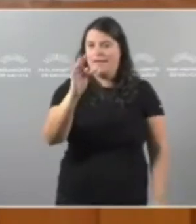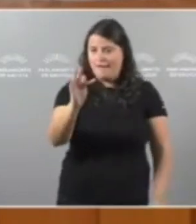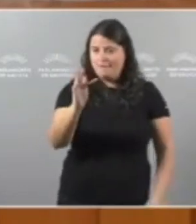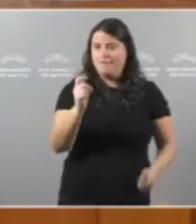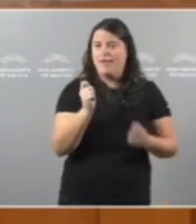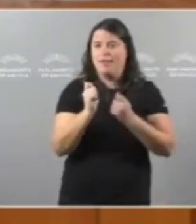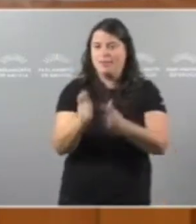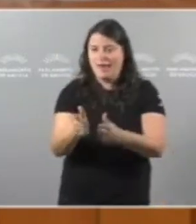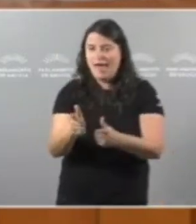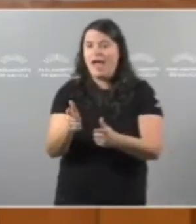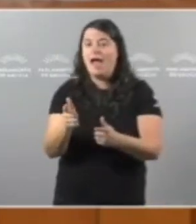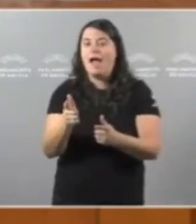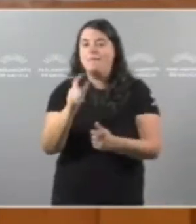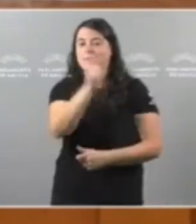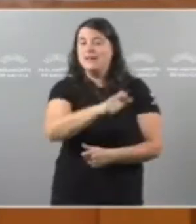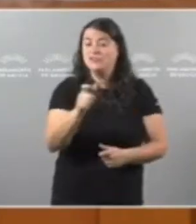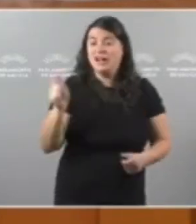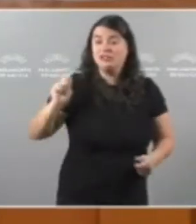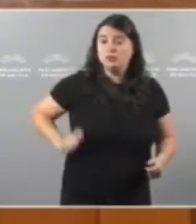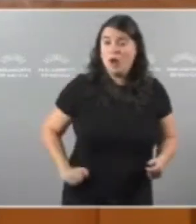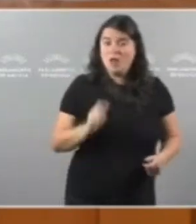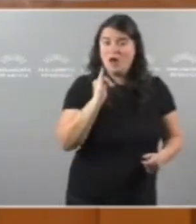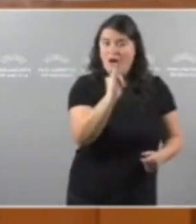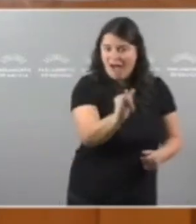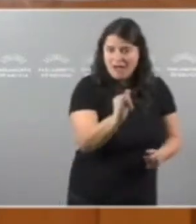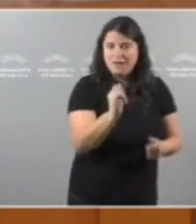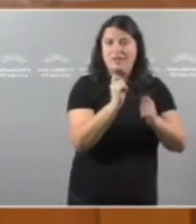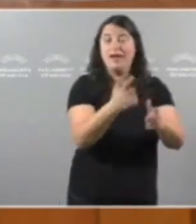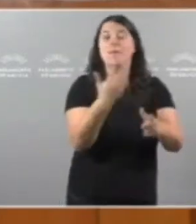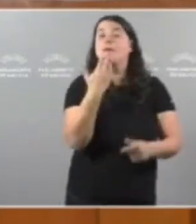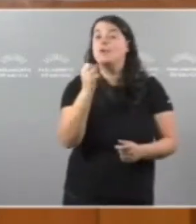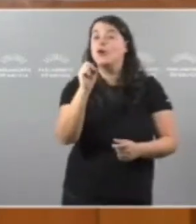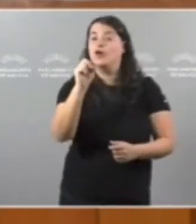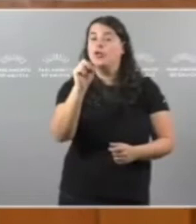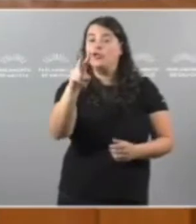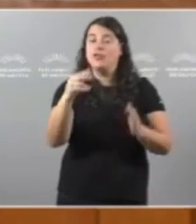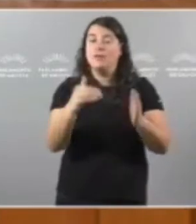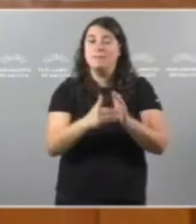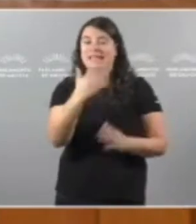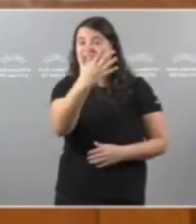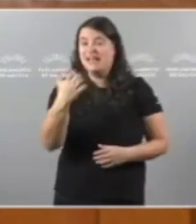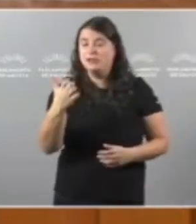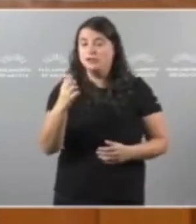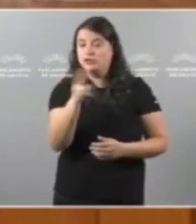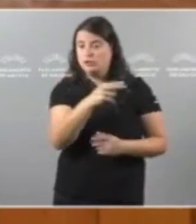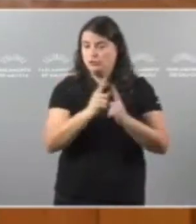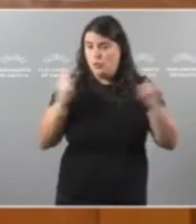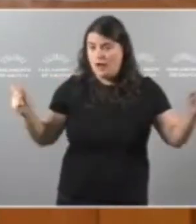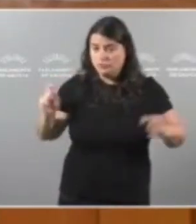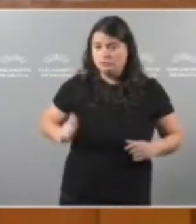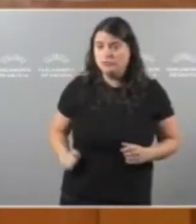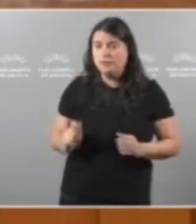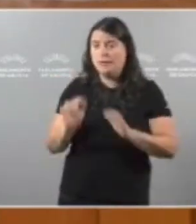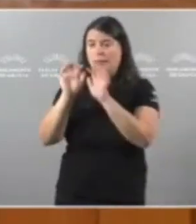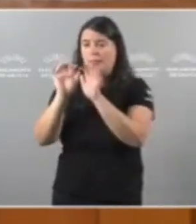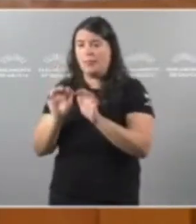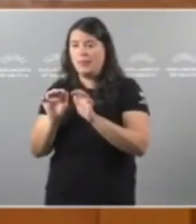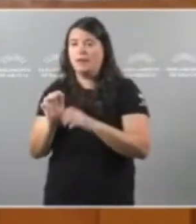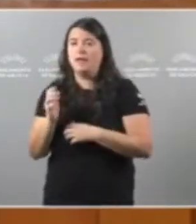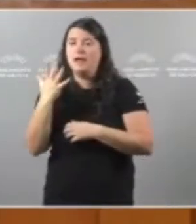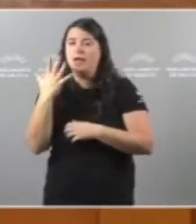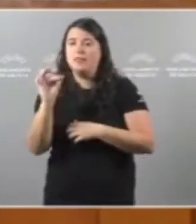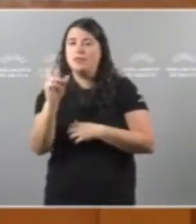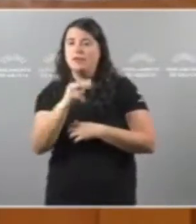as rendas máis altas Se ingresas 12.500 euros A rebaixa son 50